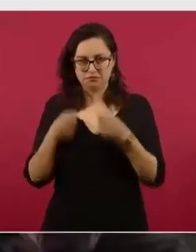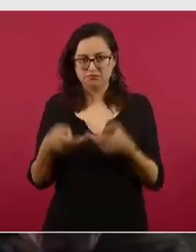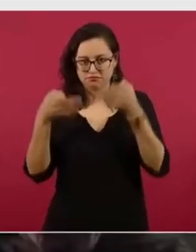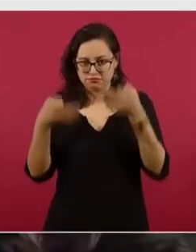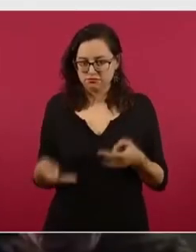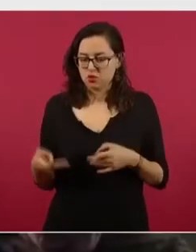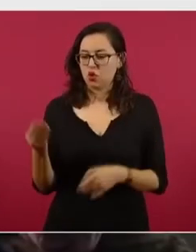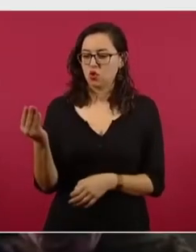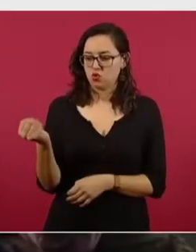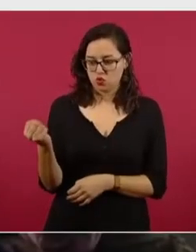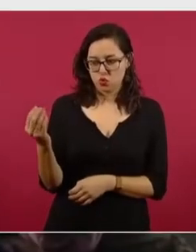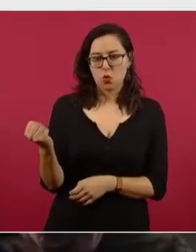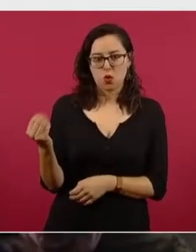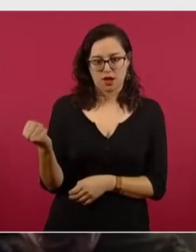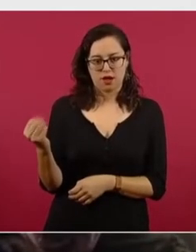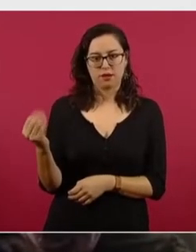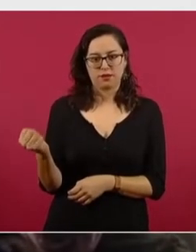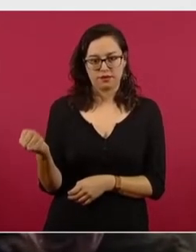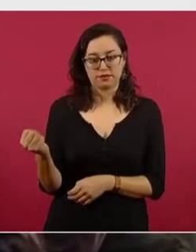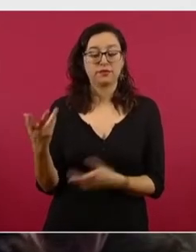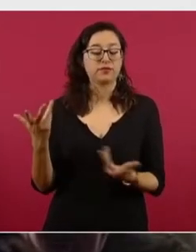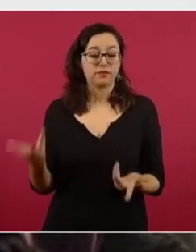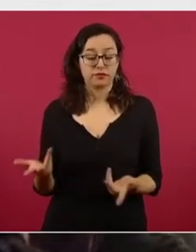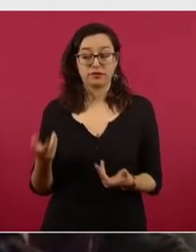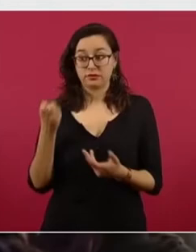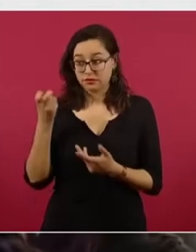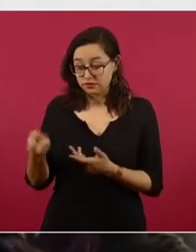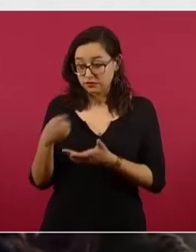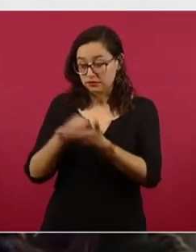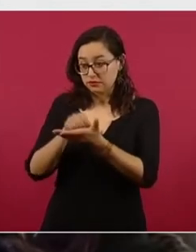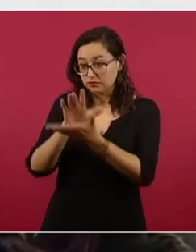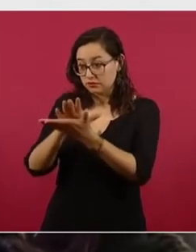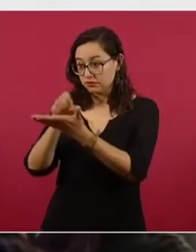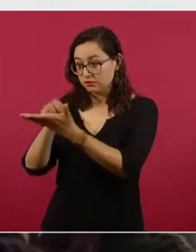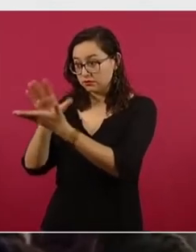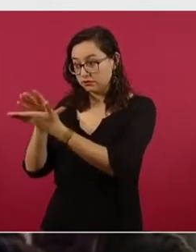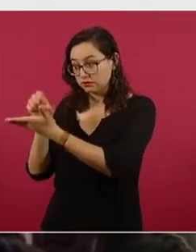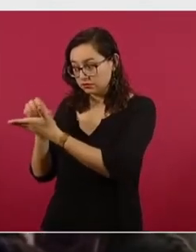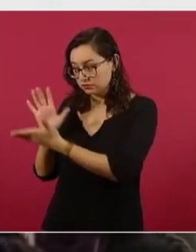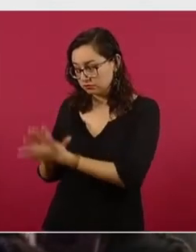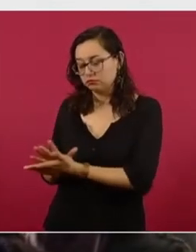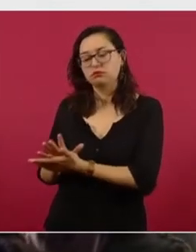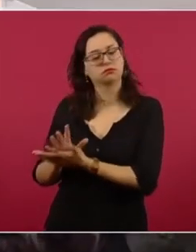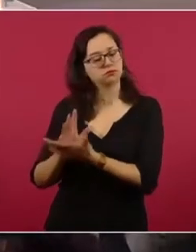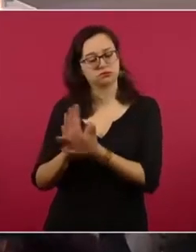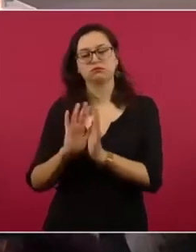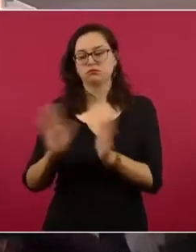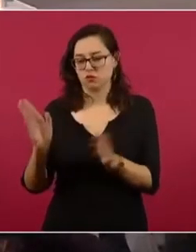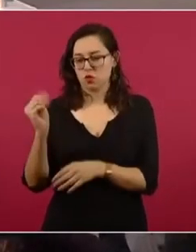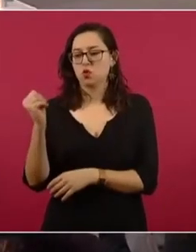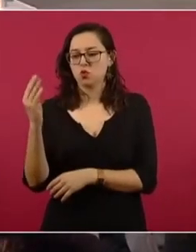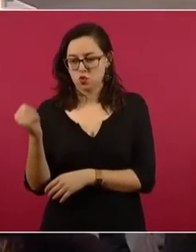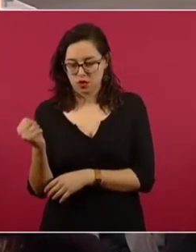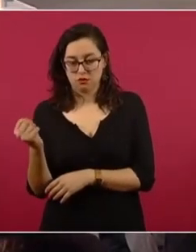familiares victimados. Entonces, por esa razón se ha llegado a esta cifra.